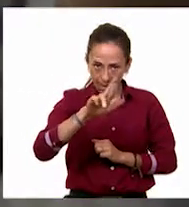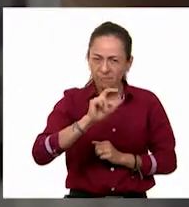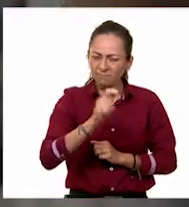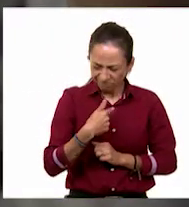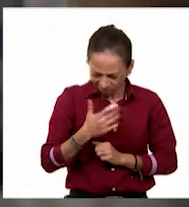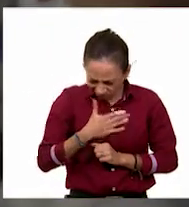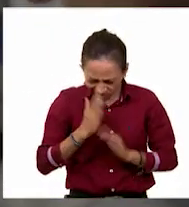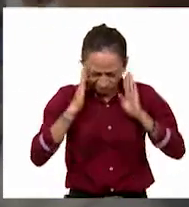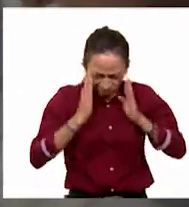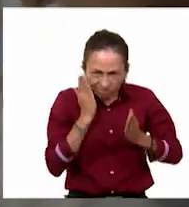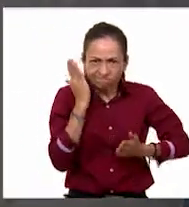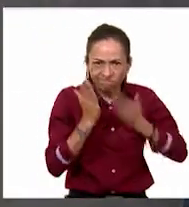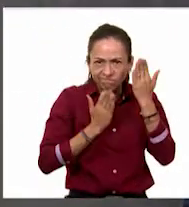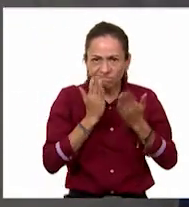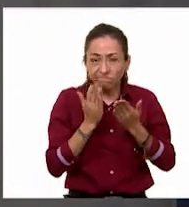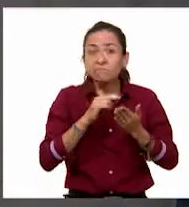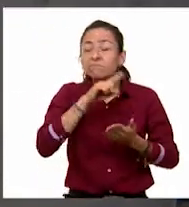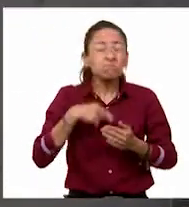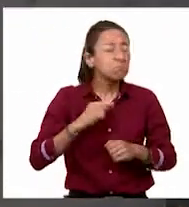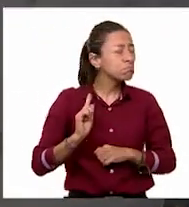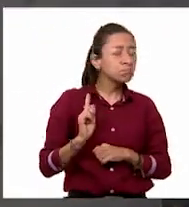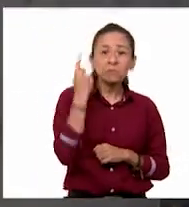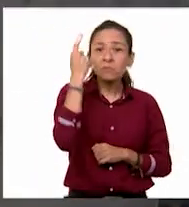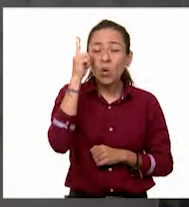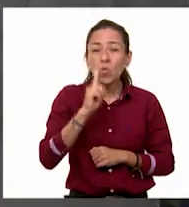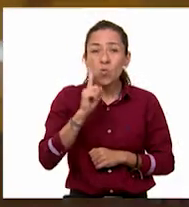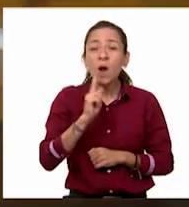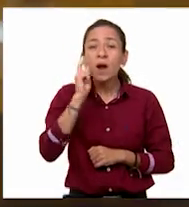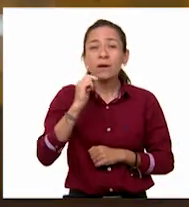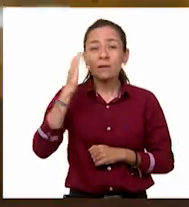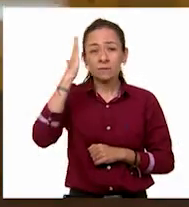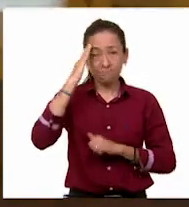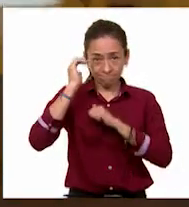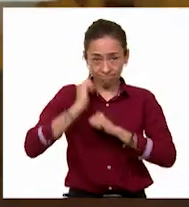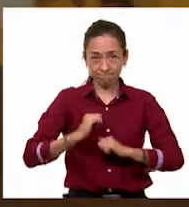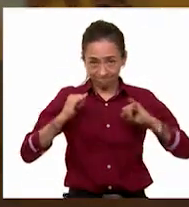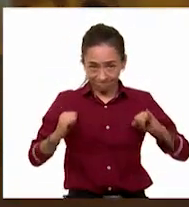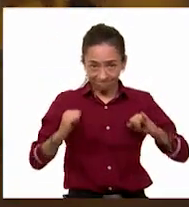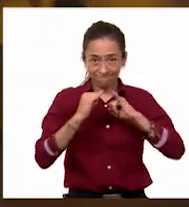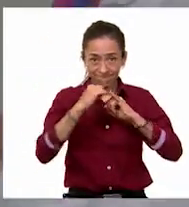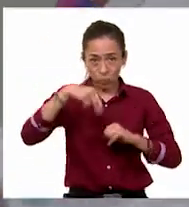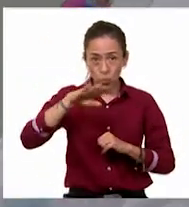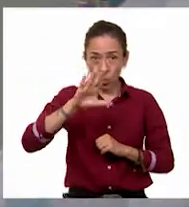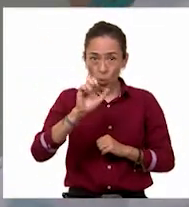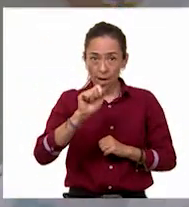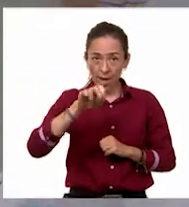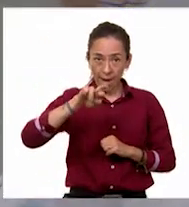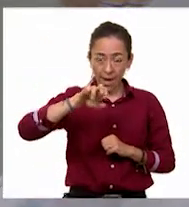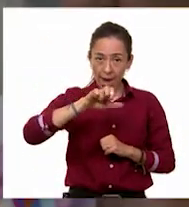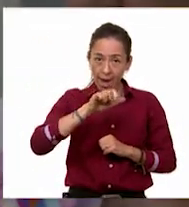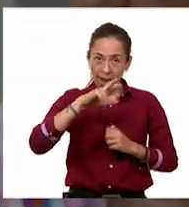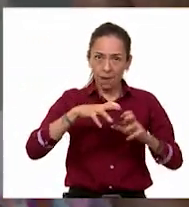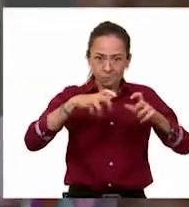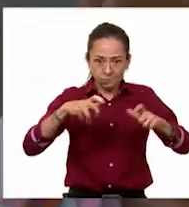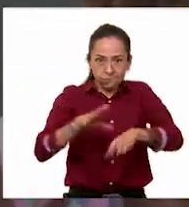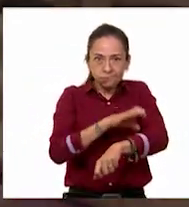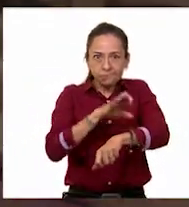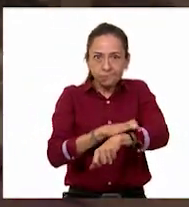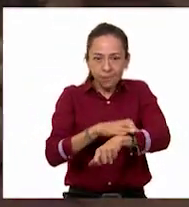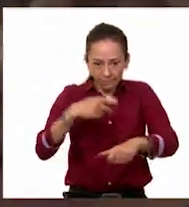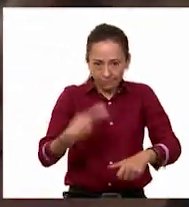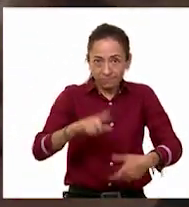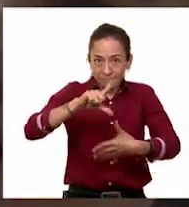Todo ese trabajo y estudio me hicieron ser la primera mujer en dirigir uno de los institutos nucleares más